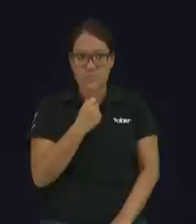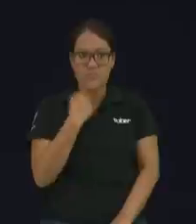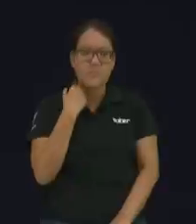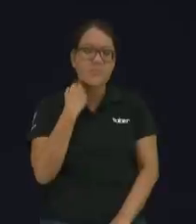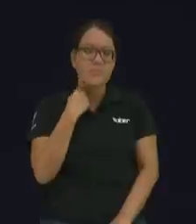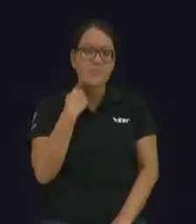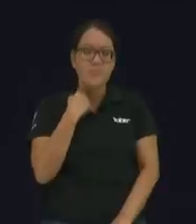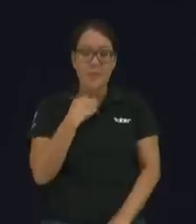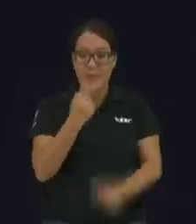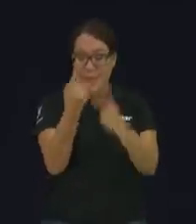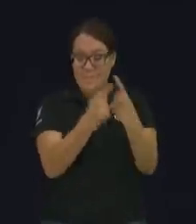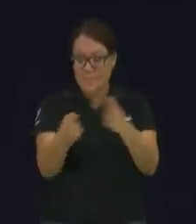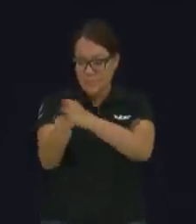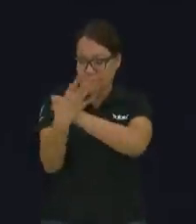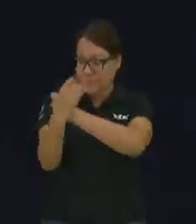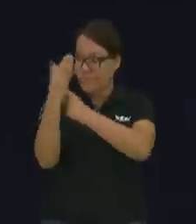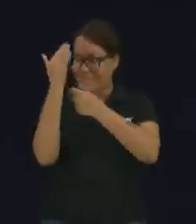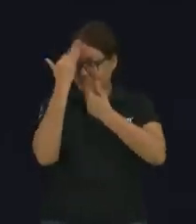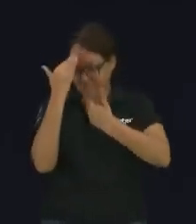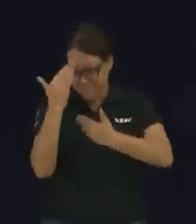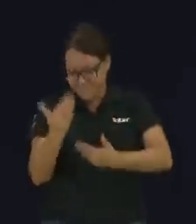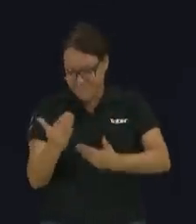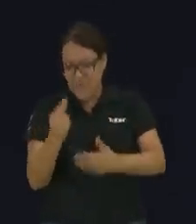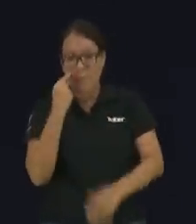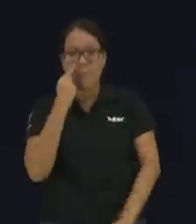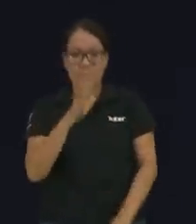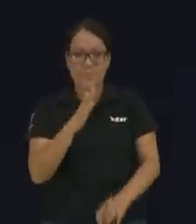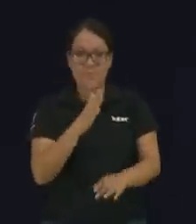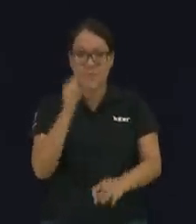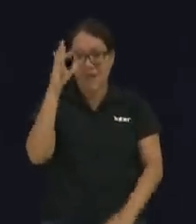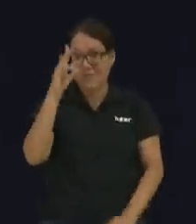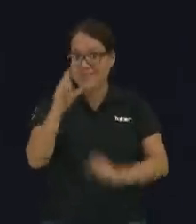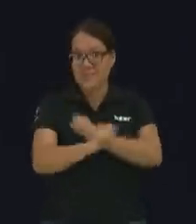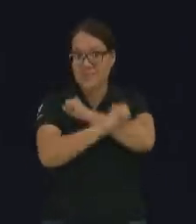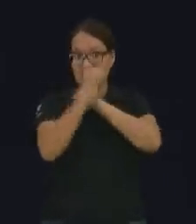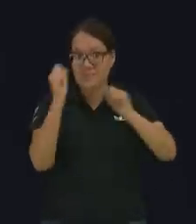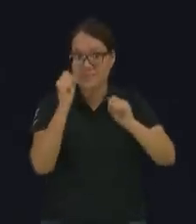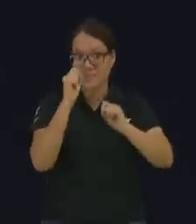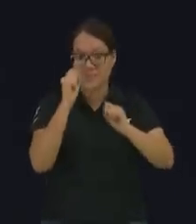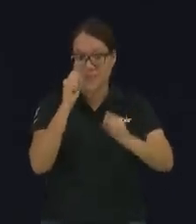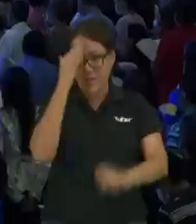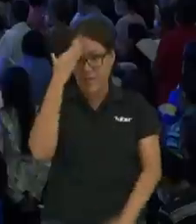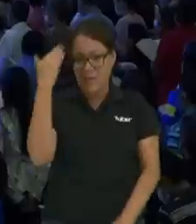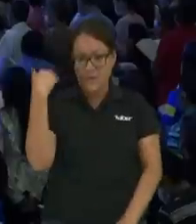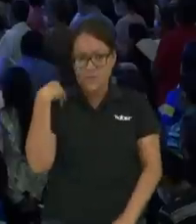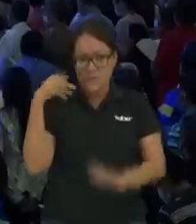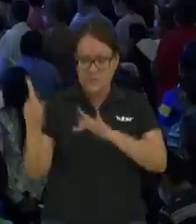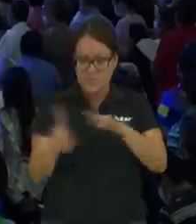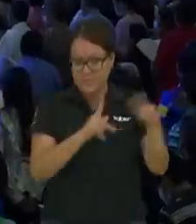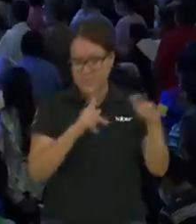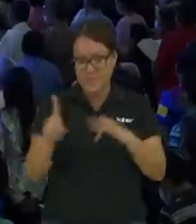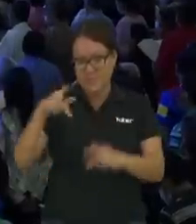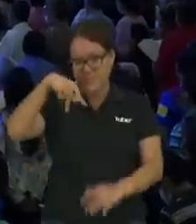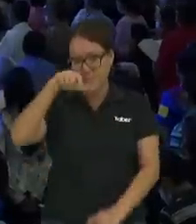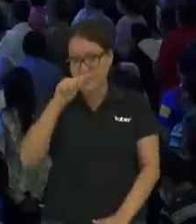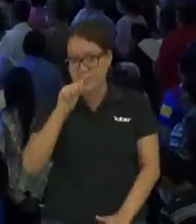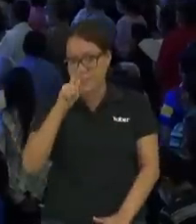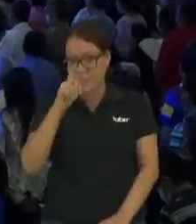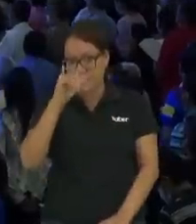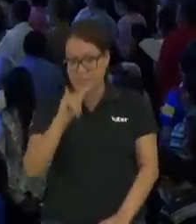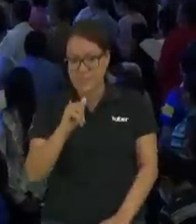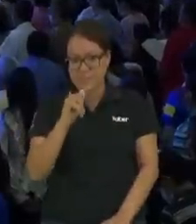no se pierde. La hermana Patty nos habló el día de hoy como que nos habíamos puesto de acuerdo el sermón. Cuidado a quien